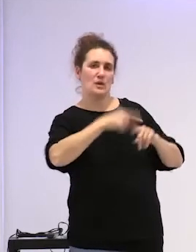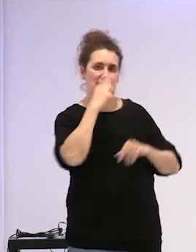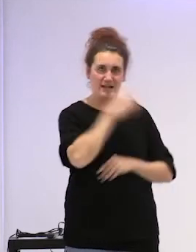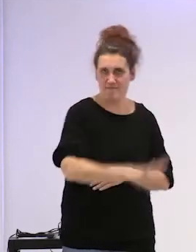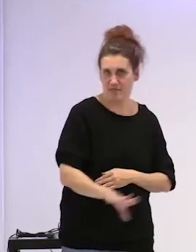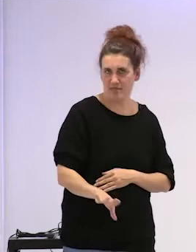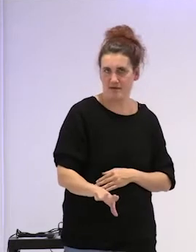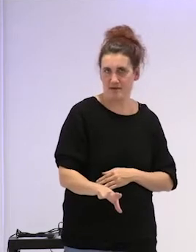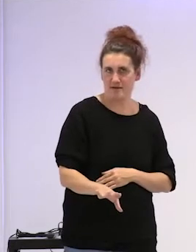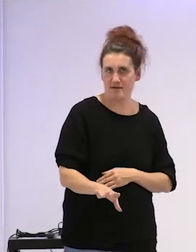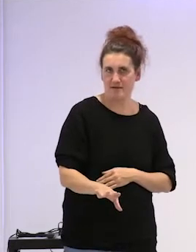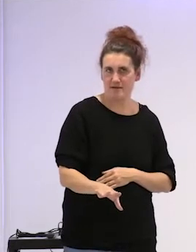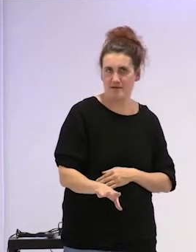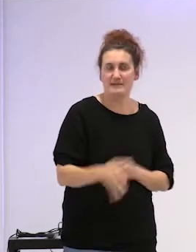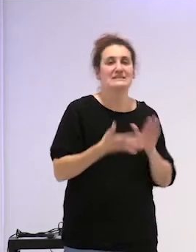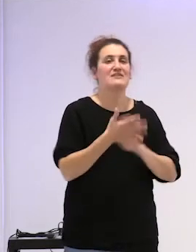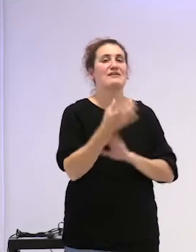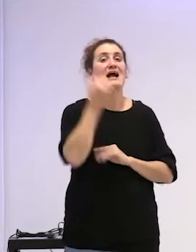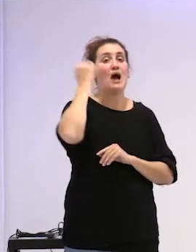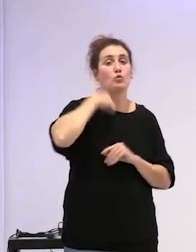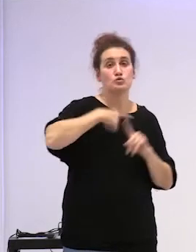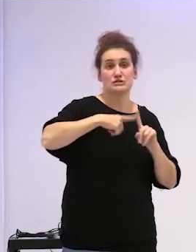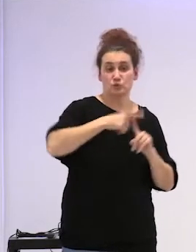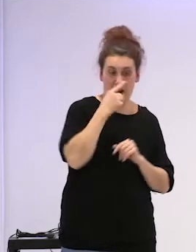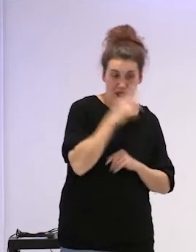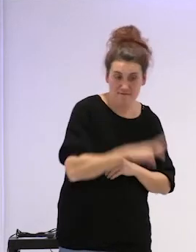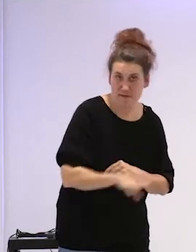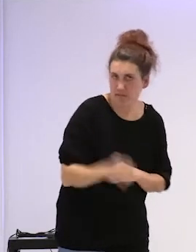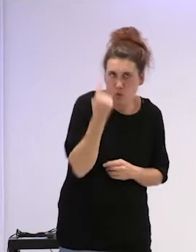es decir un abuso sexual en la infancia